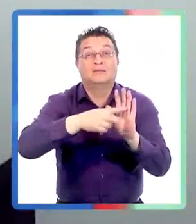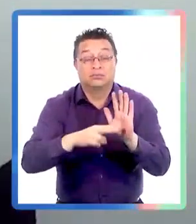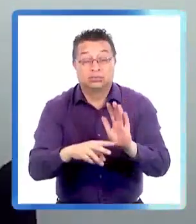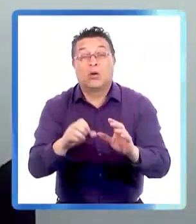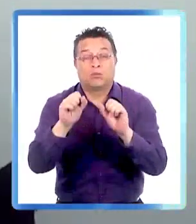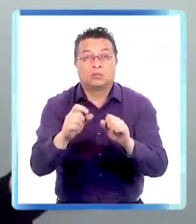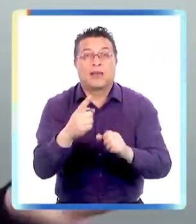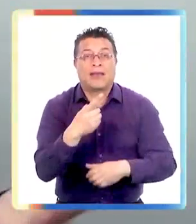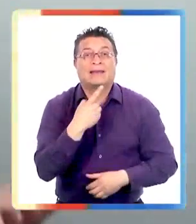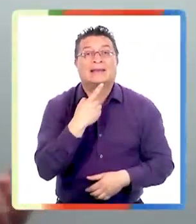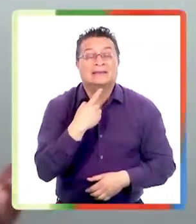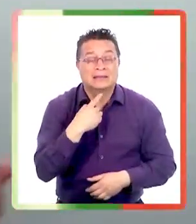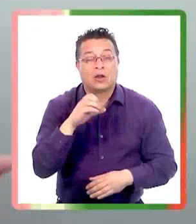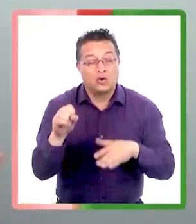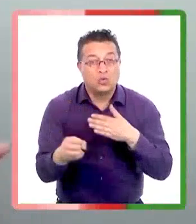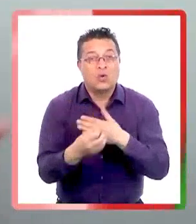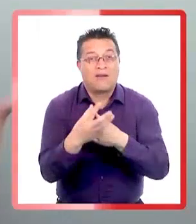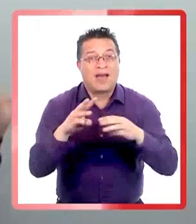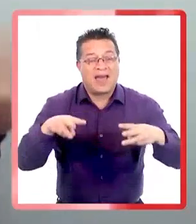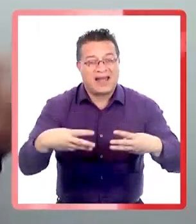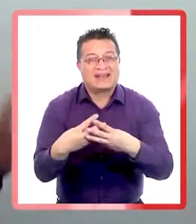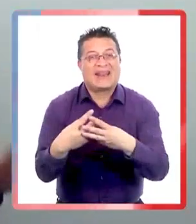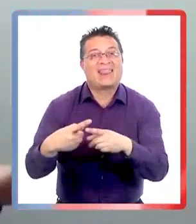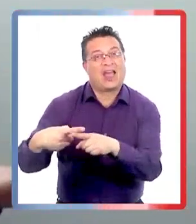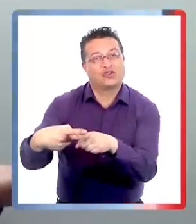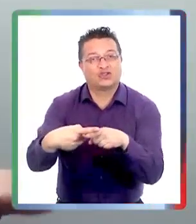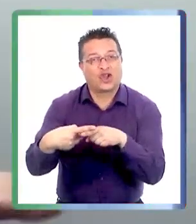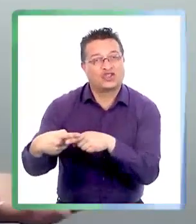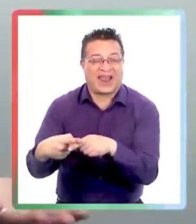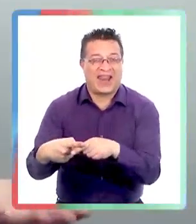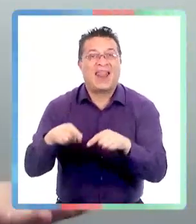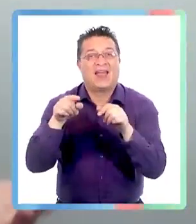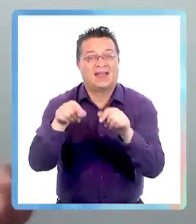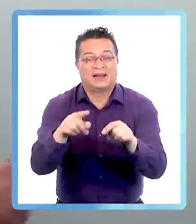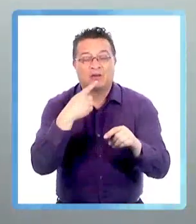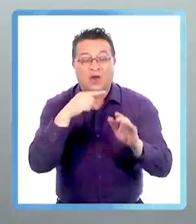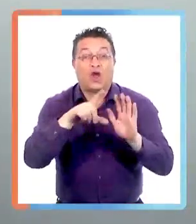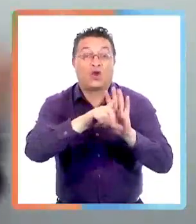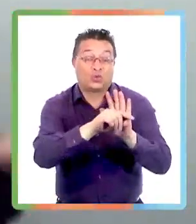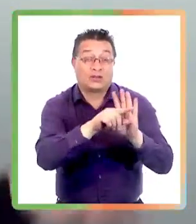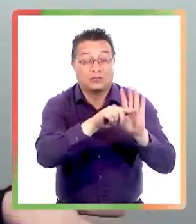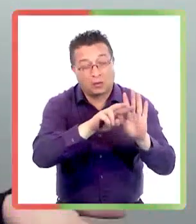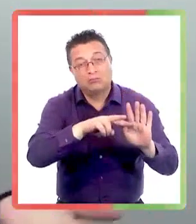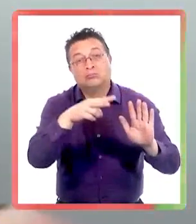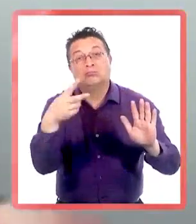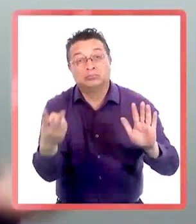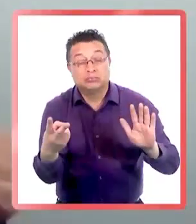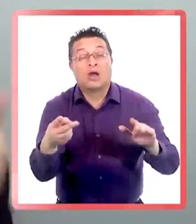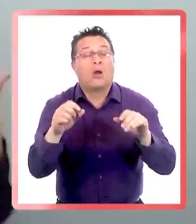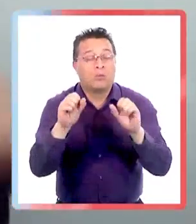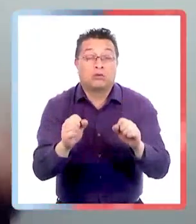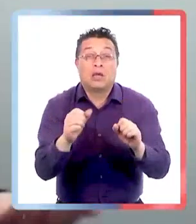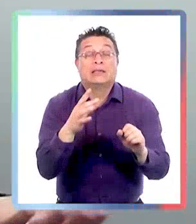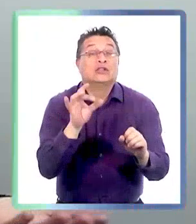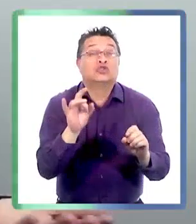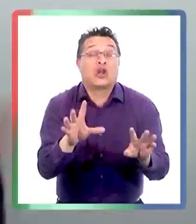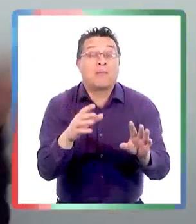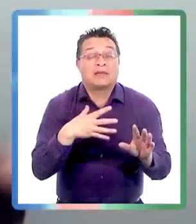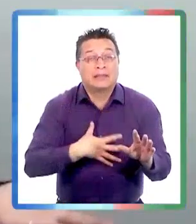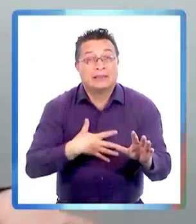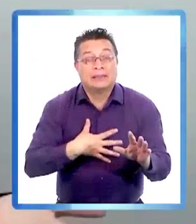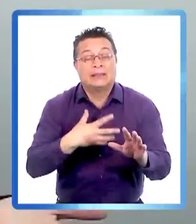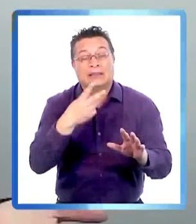también a seguir la plataforma, no porque estuvieran interesadas en una nueva red social necesariamente o porque estuvieran siguiendo de Twitter, sino porque